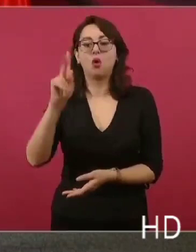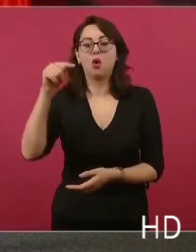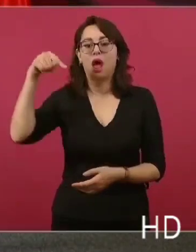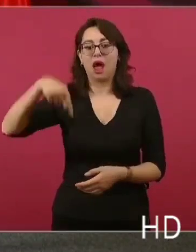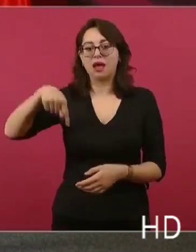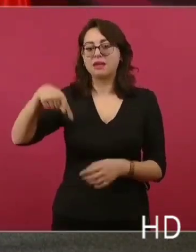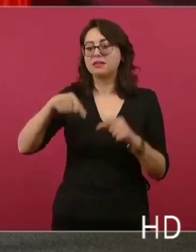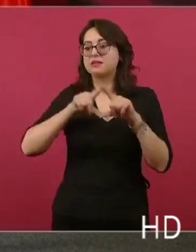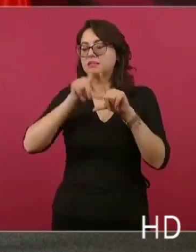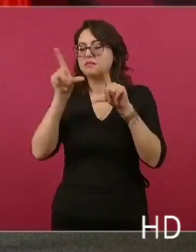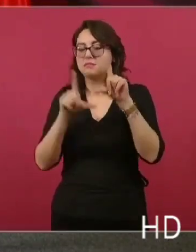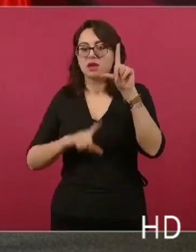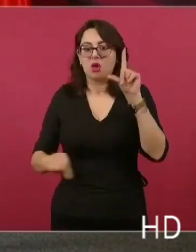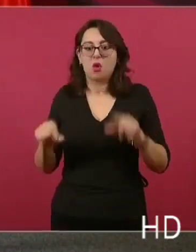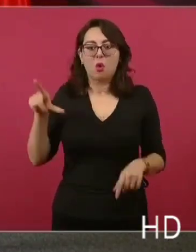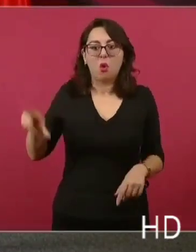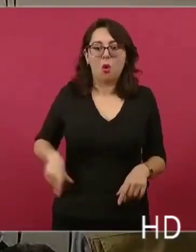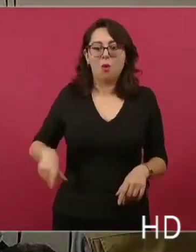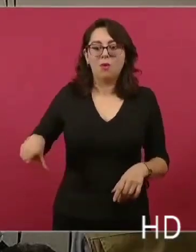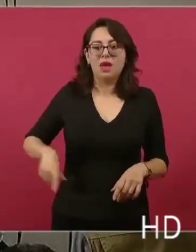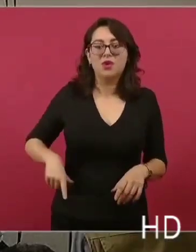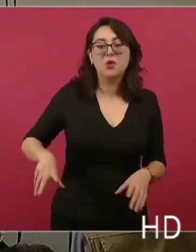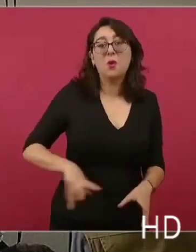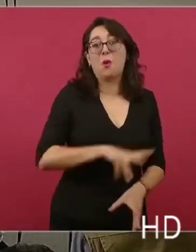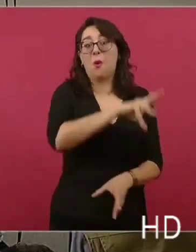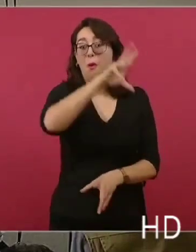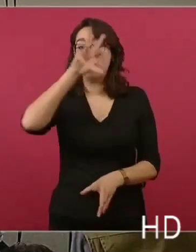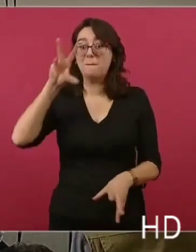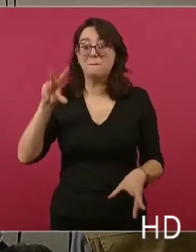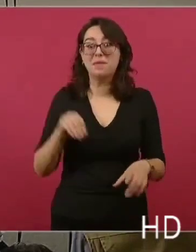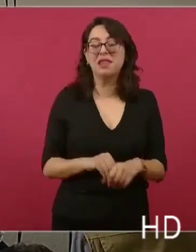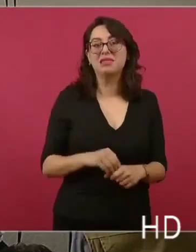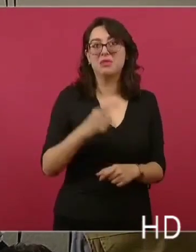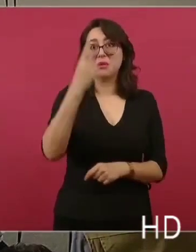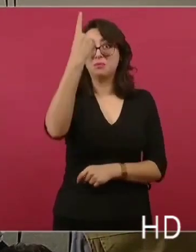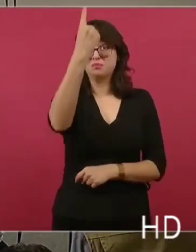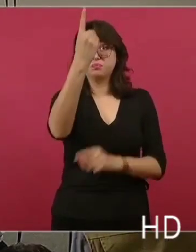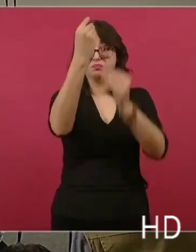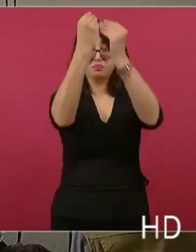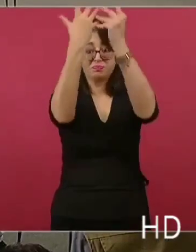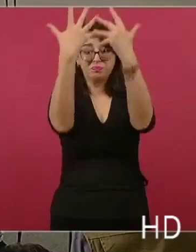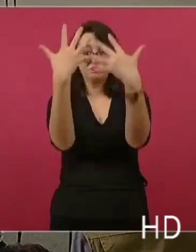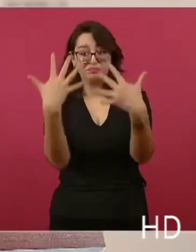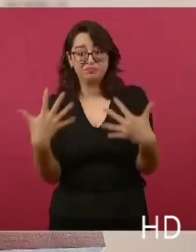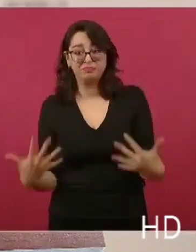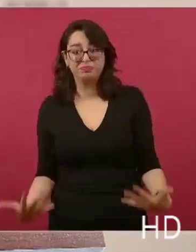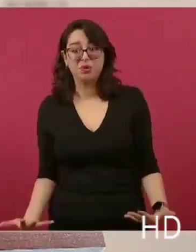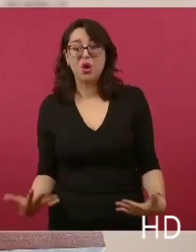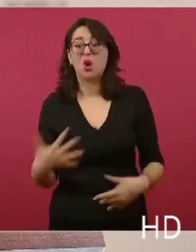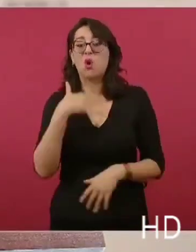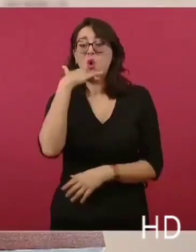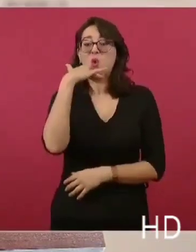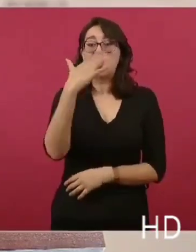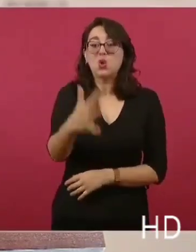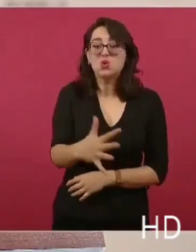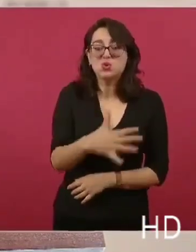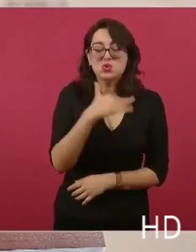Siendo la corrupción uno de los principales instrumentos de la gobernación del país,